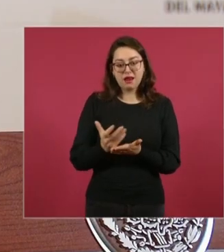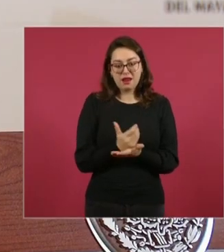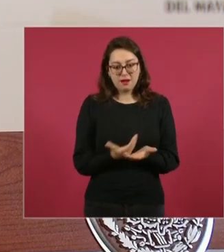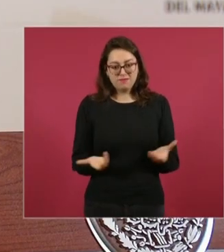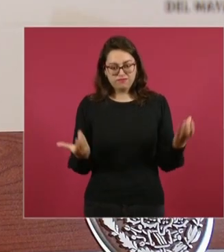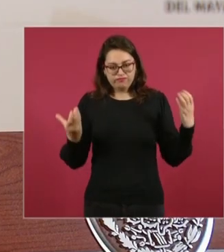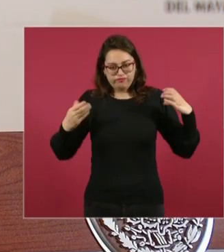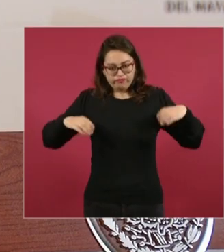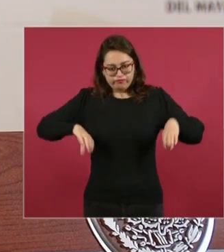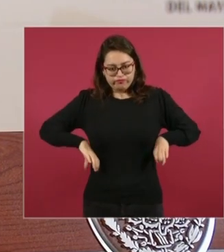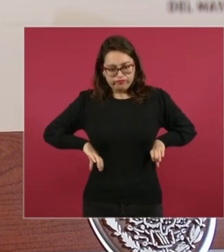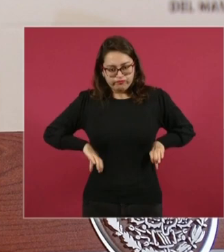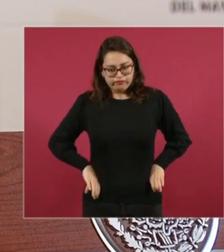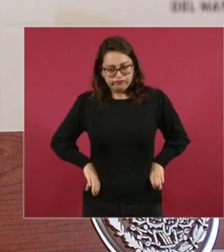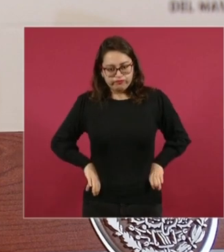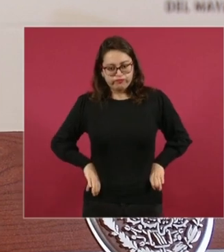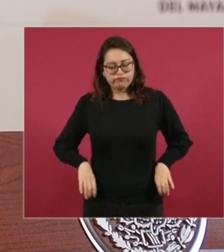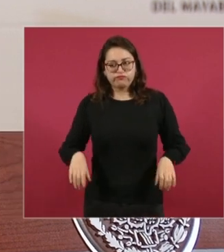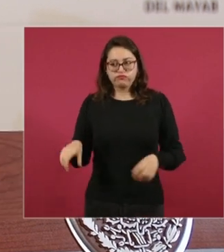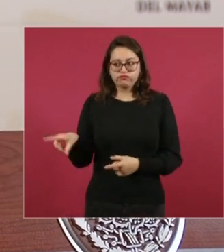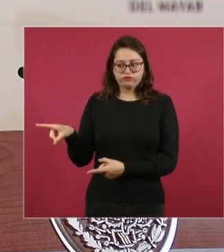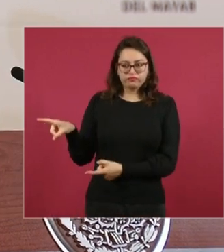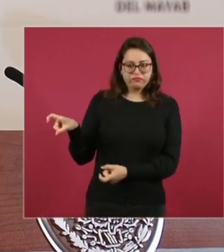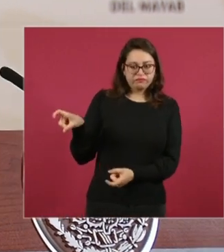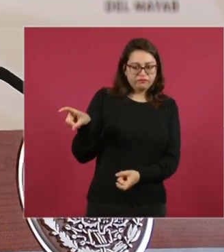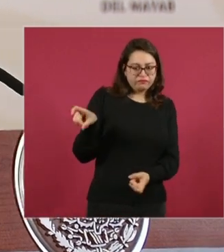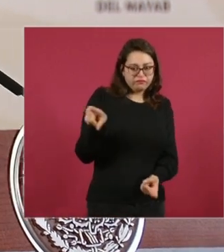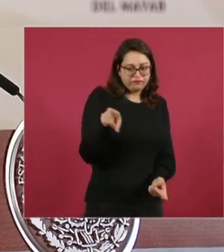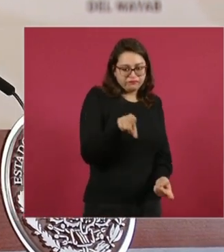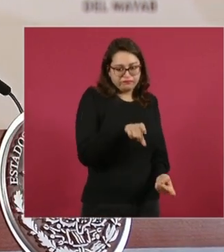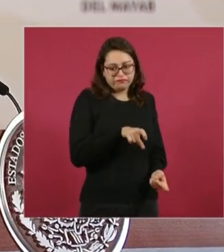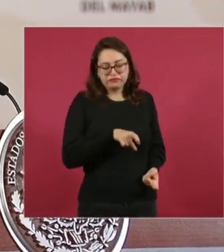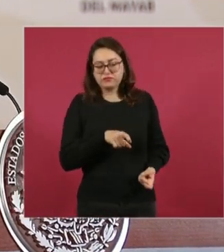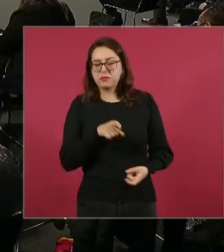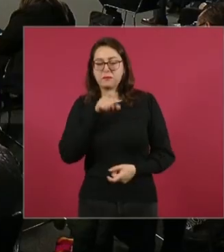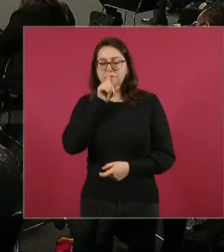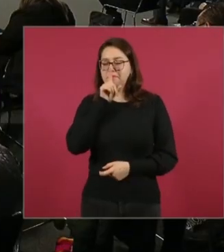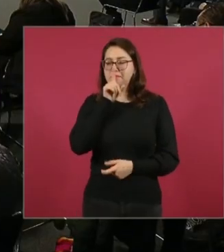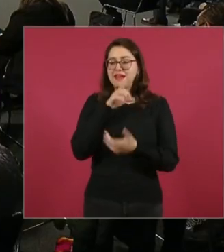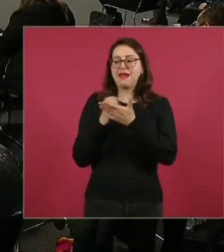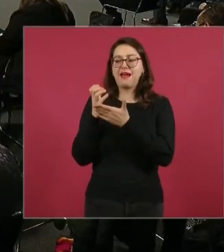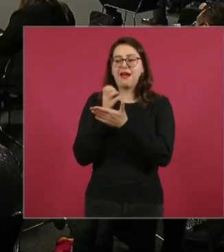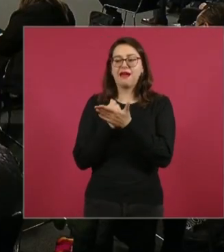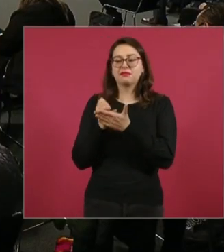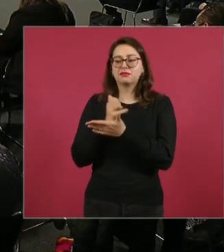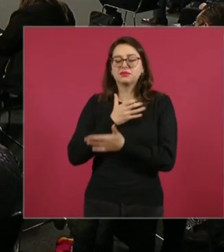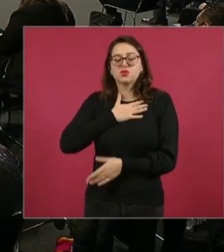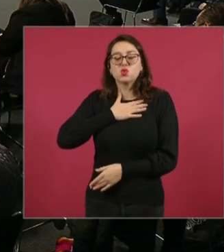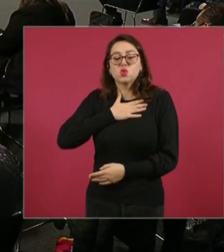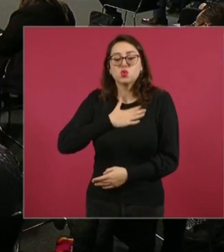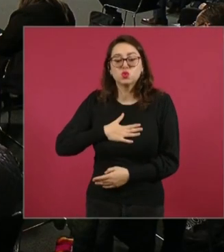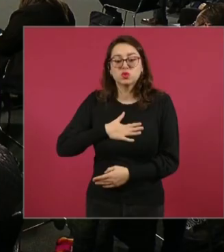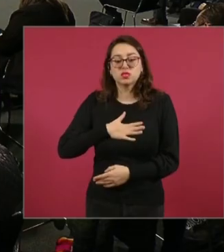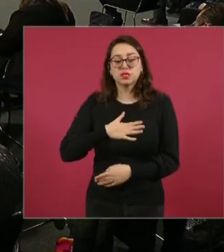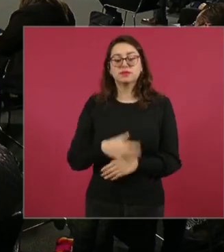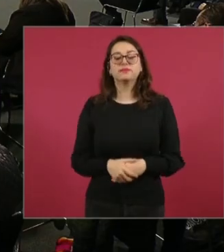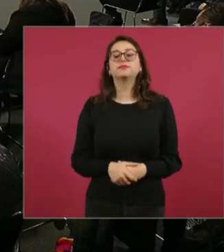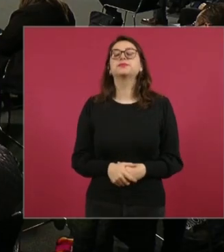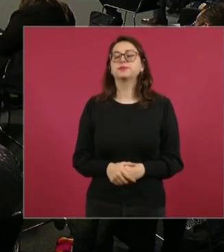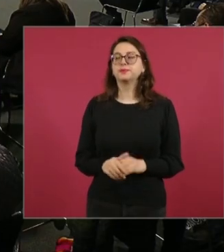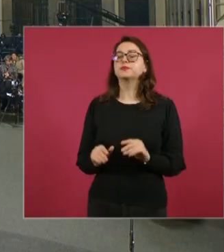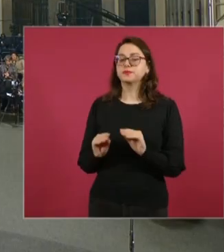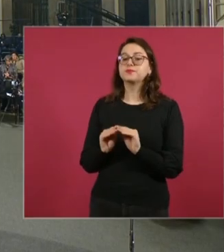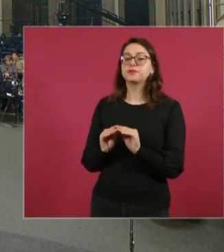que no haya lucro, sino que sean ganancias razonables. Eso es lo que estamos procurando. Claro.